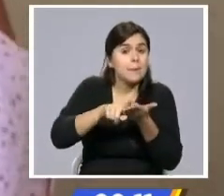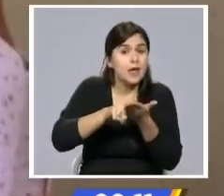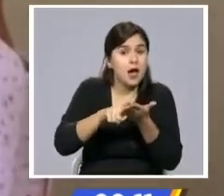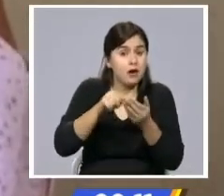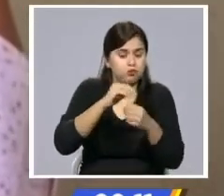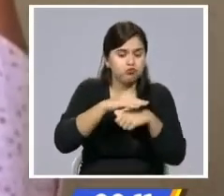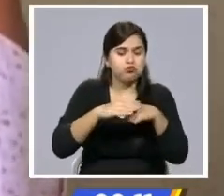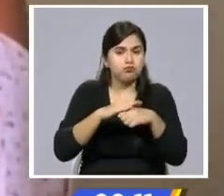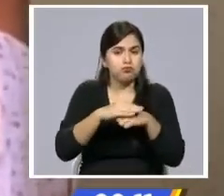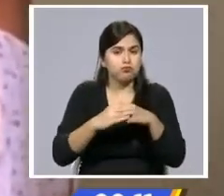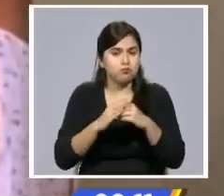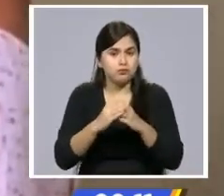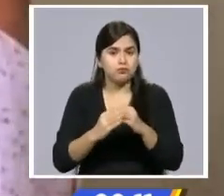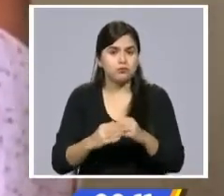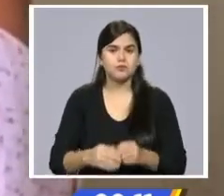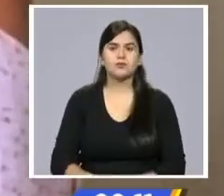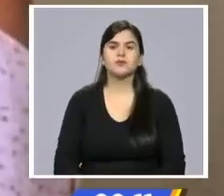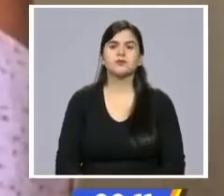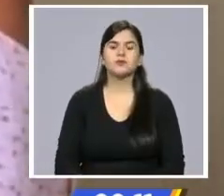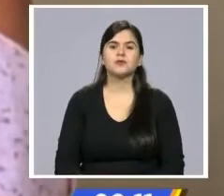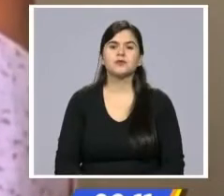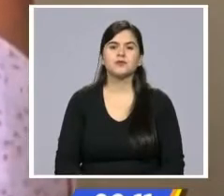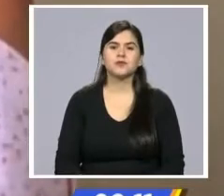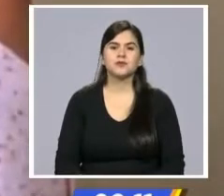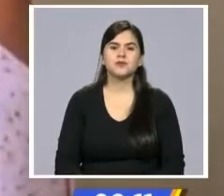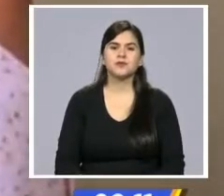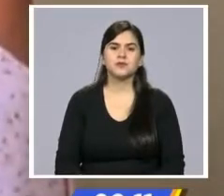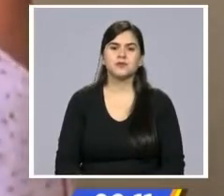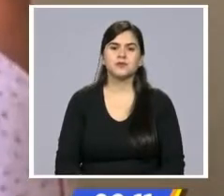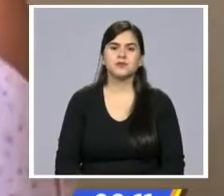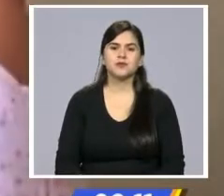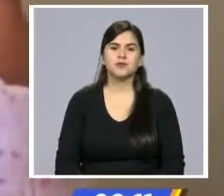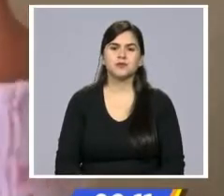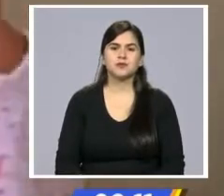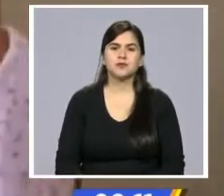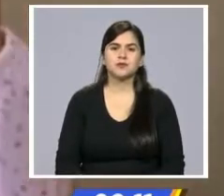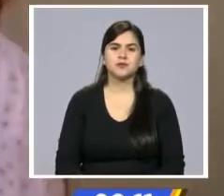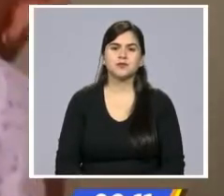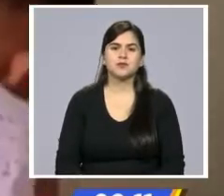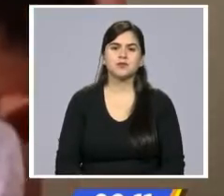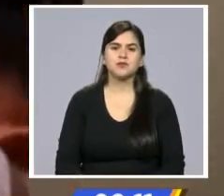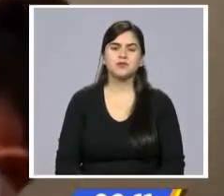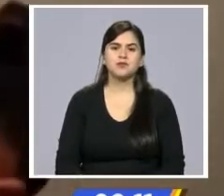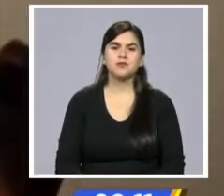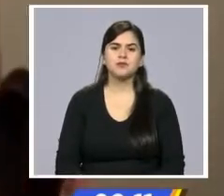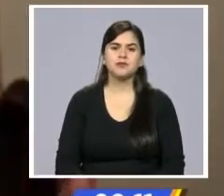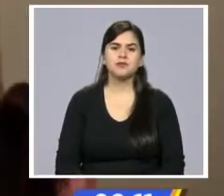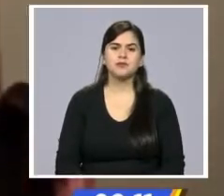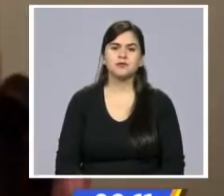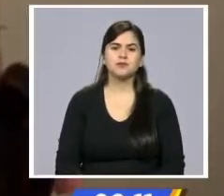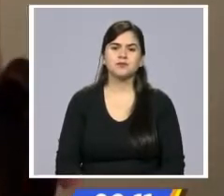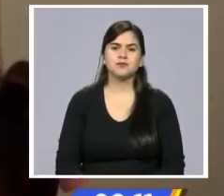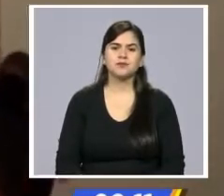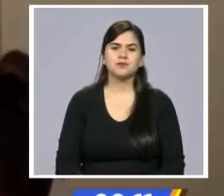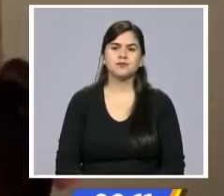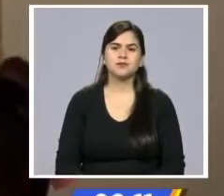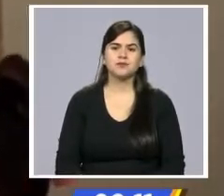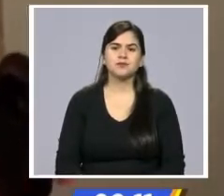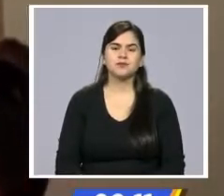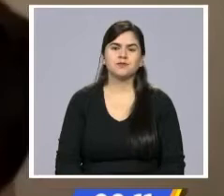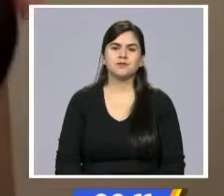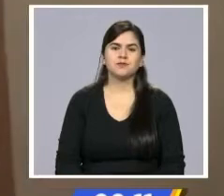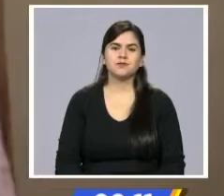después